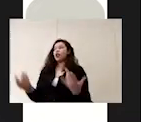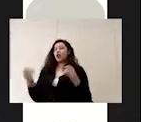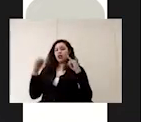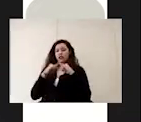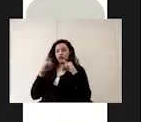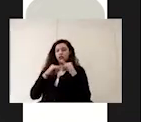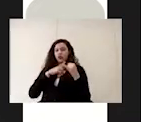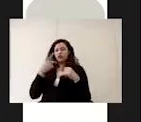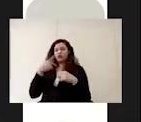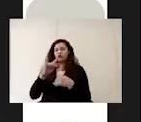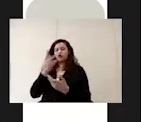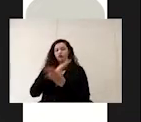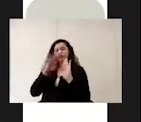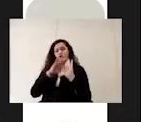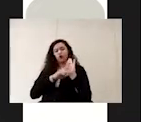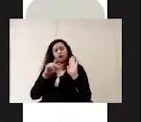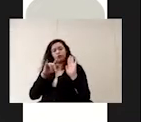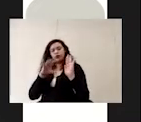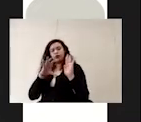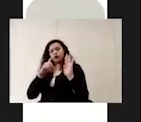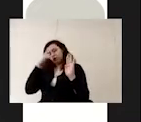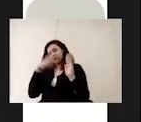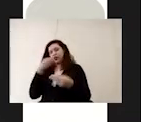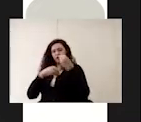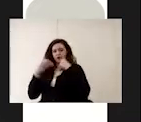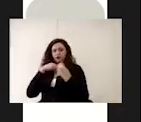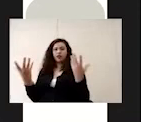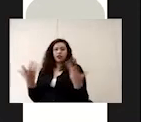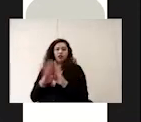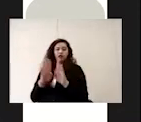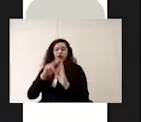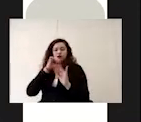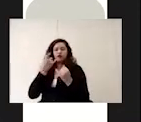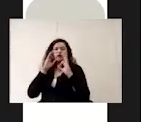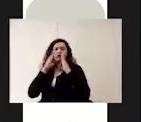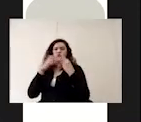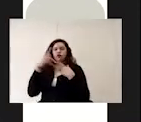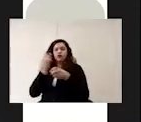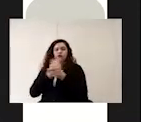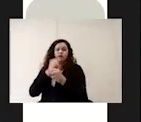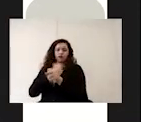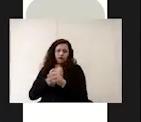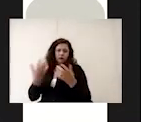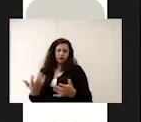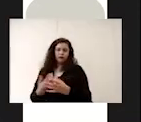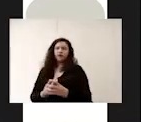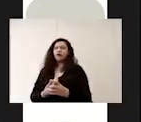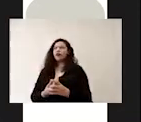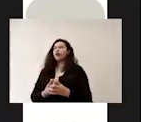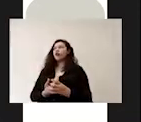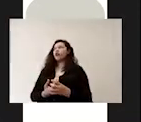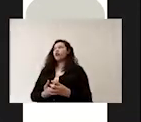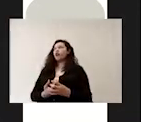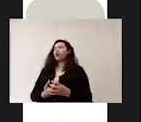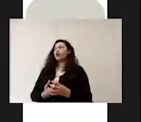contar con un protocolo para el uso de consumibles dependiendo de la naturaleza de las prácticas y de lo que